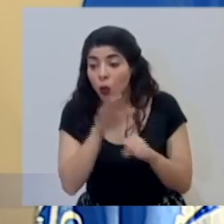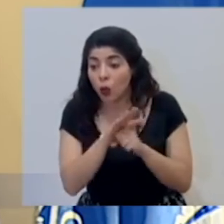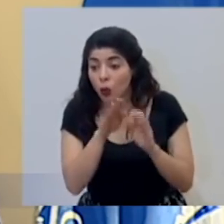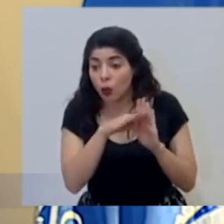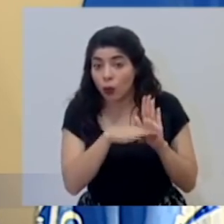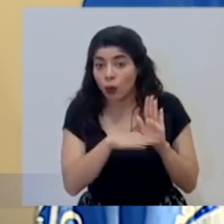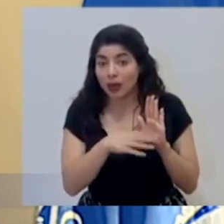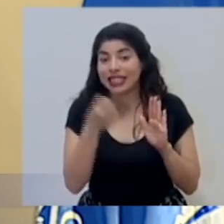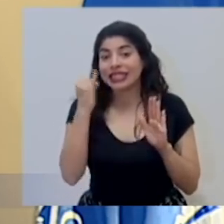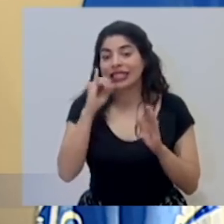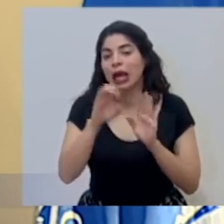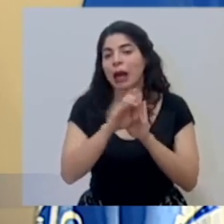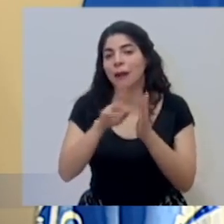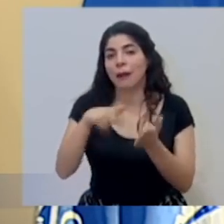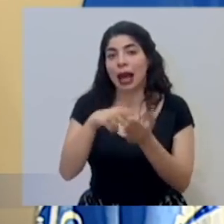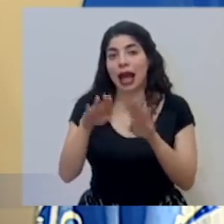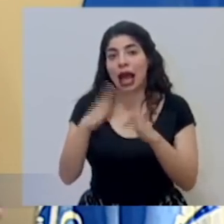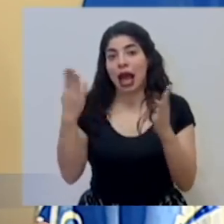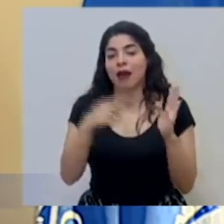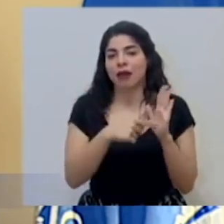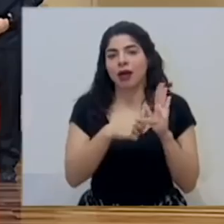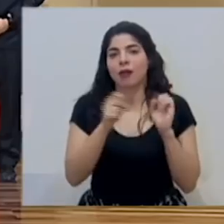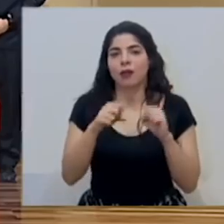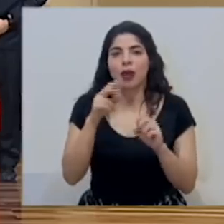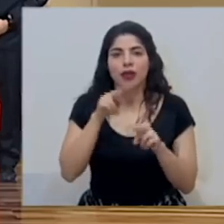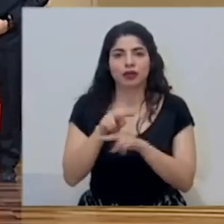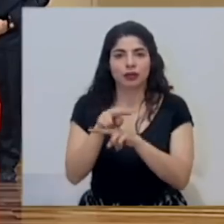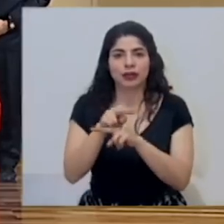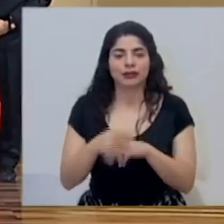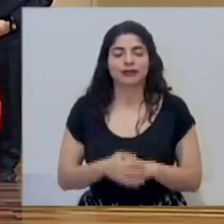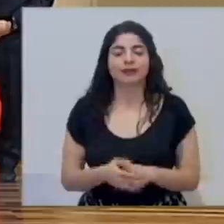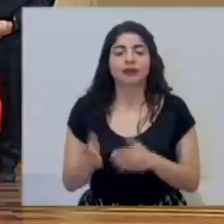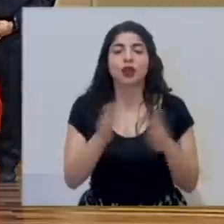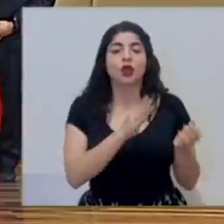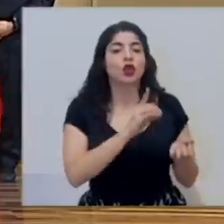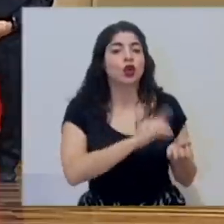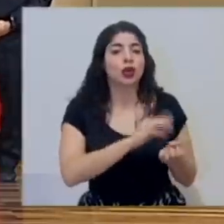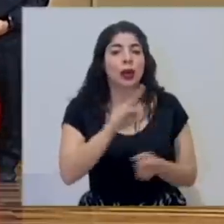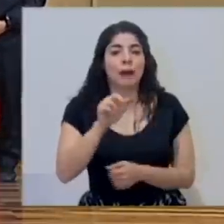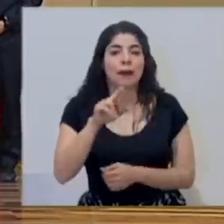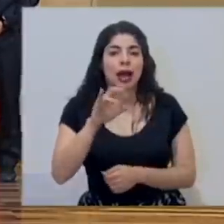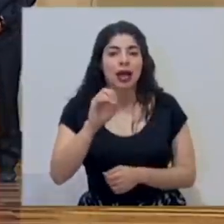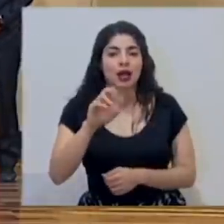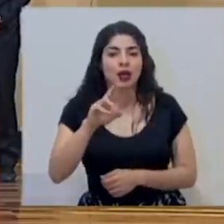facultar en el momento en ya los parques estén abiertos. El doctor Mario Ruiz.